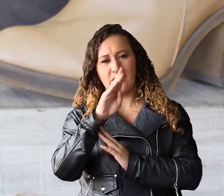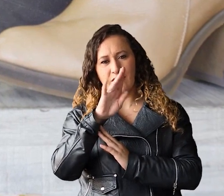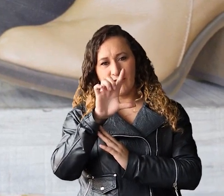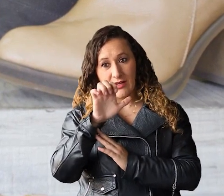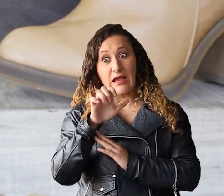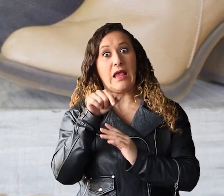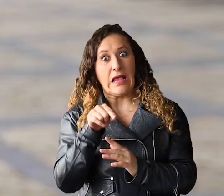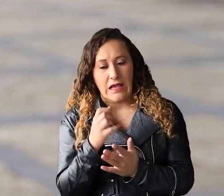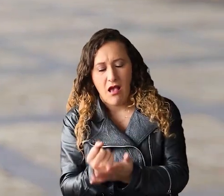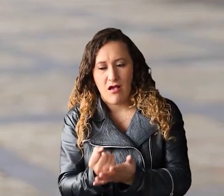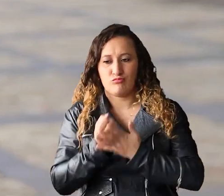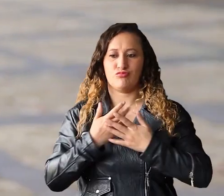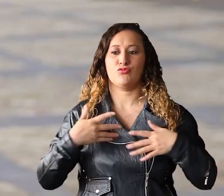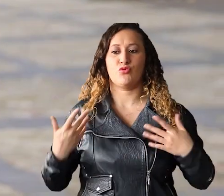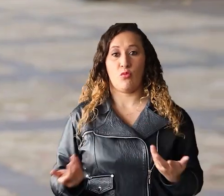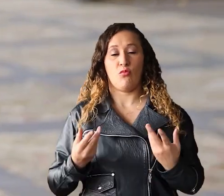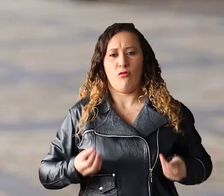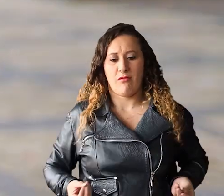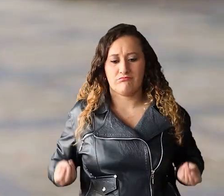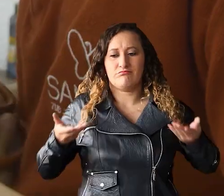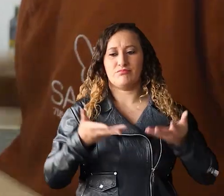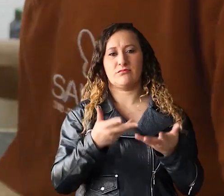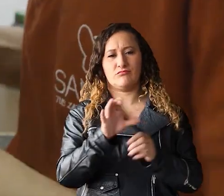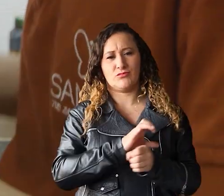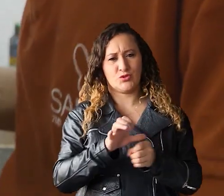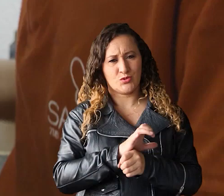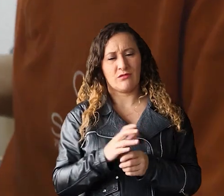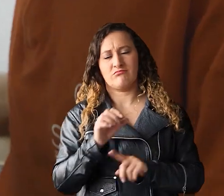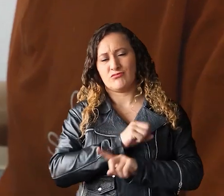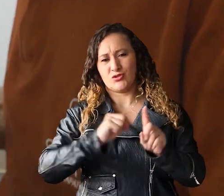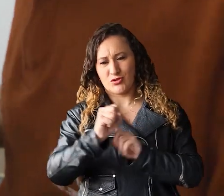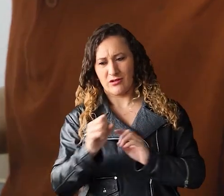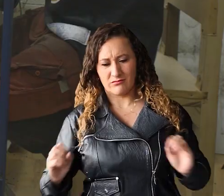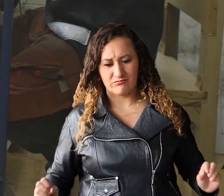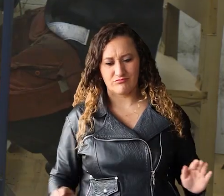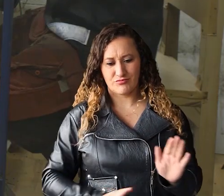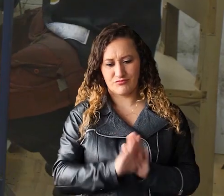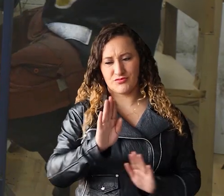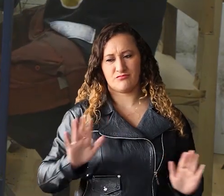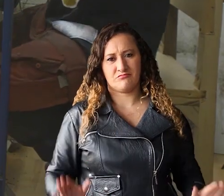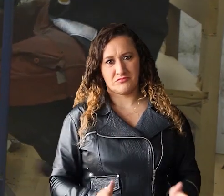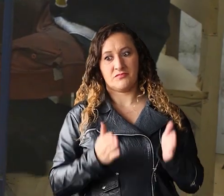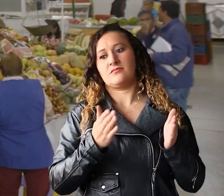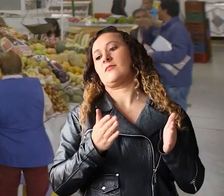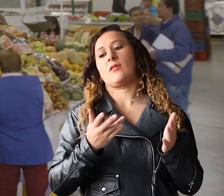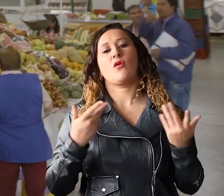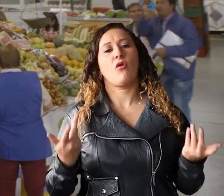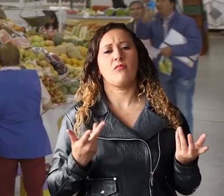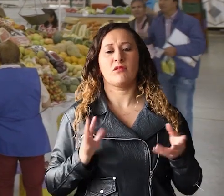crecimiento capaz de aportar mayores beneficios a nuestra sociedad de manera inclusiva y en condiciones laborales